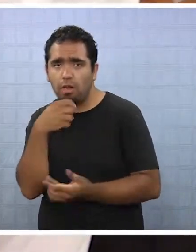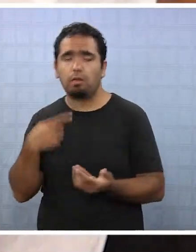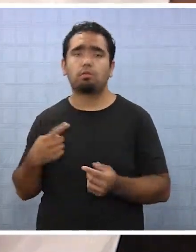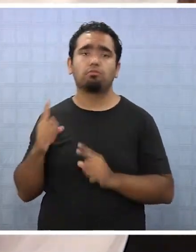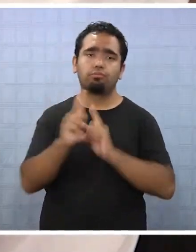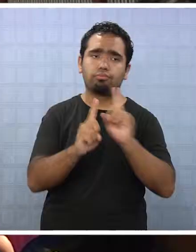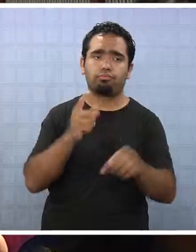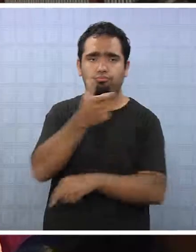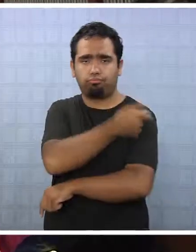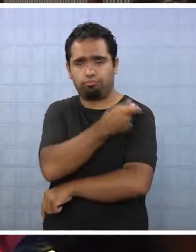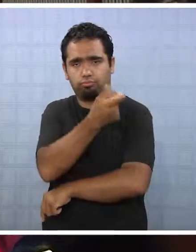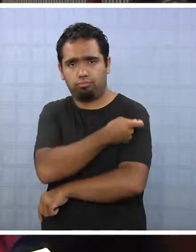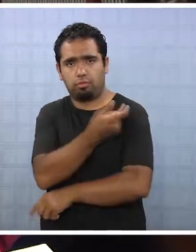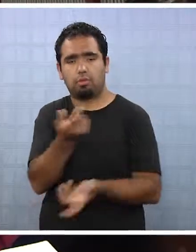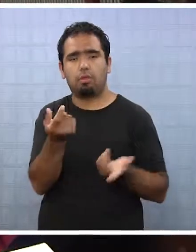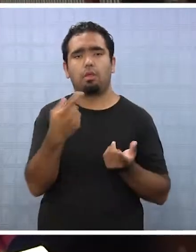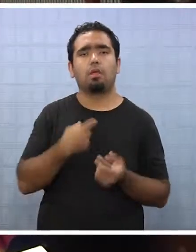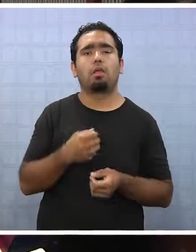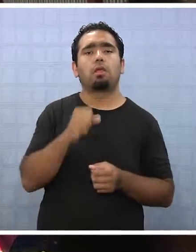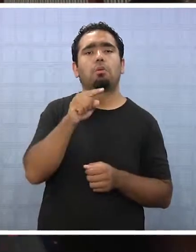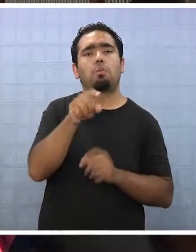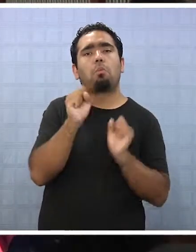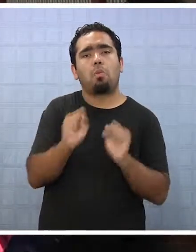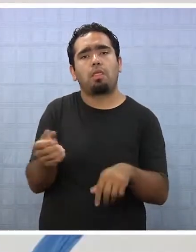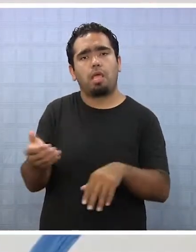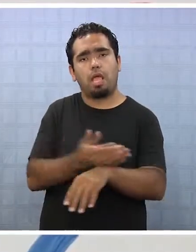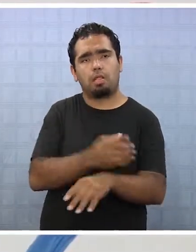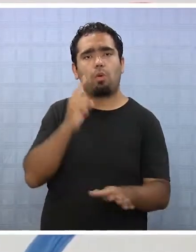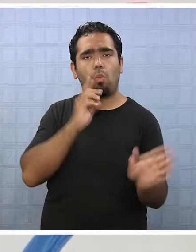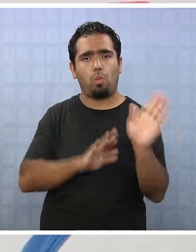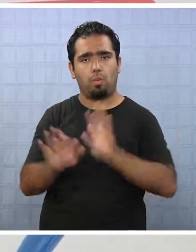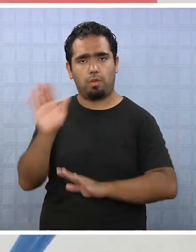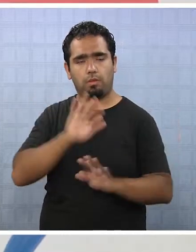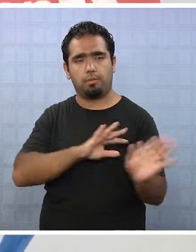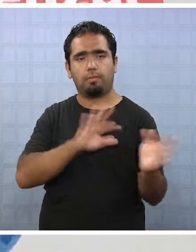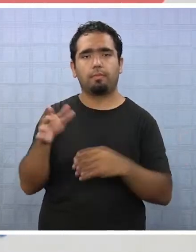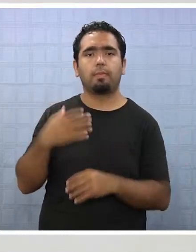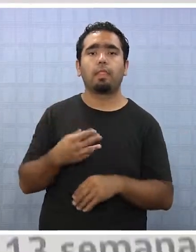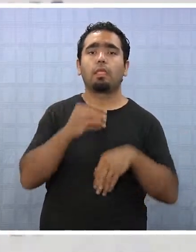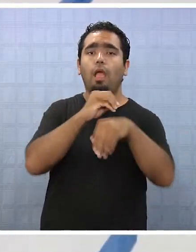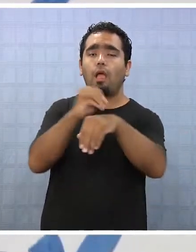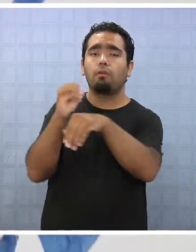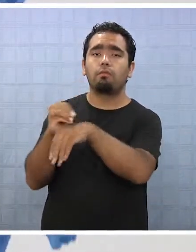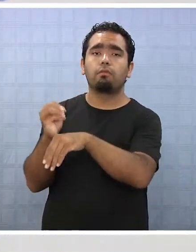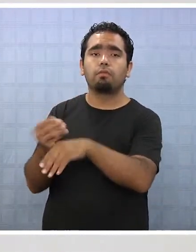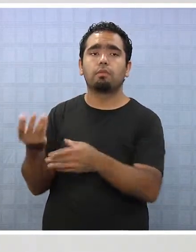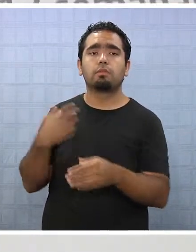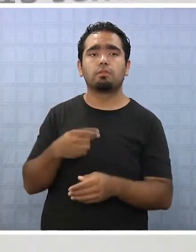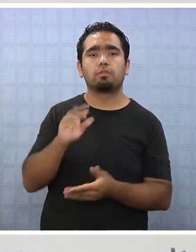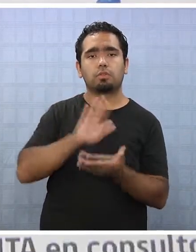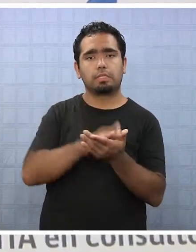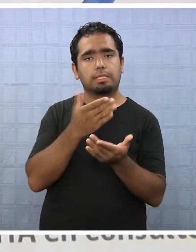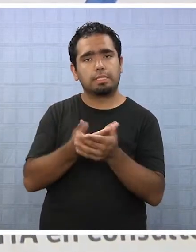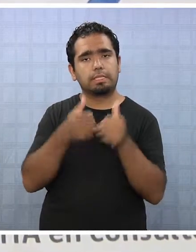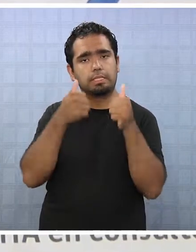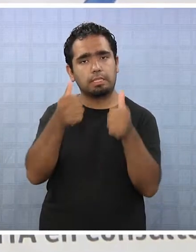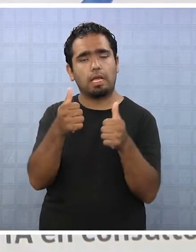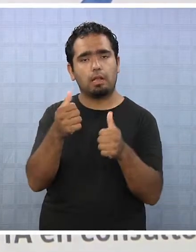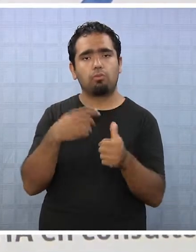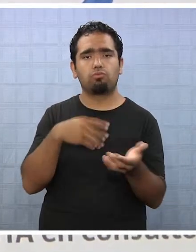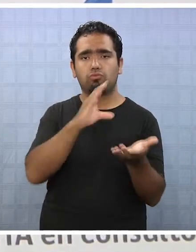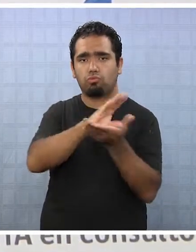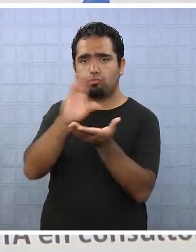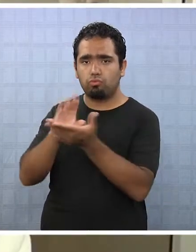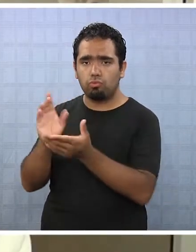adquirir la vacuna para poder tomar las medidas preventivas. Por lo pronto, el llamado es acudir a los servicios de salud primarios, donde ya se